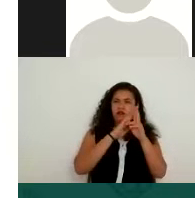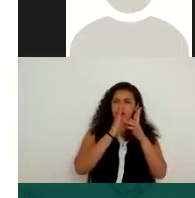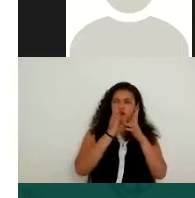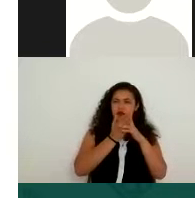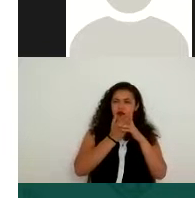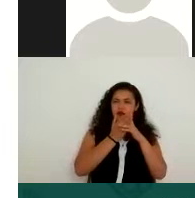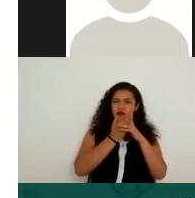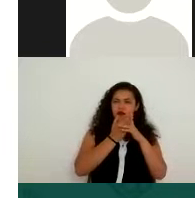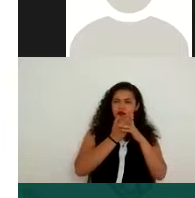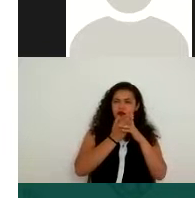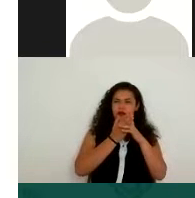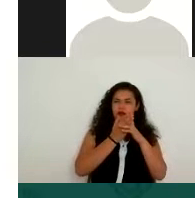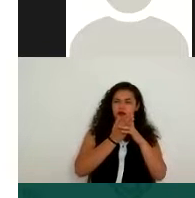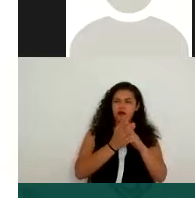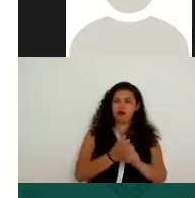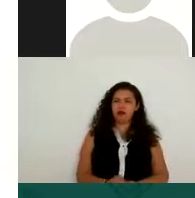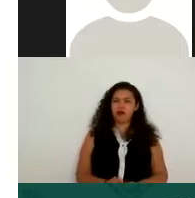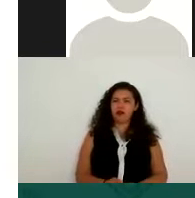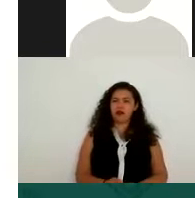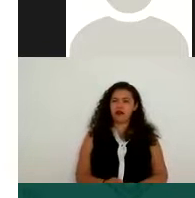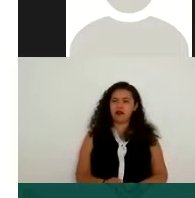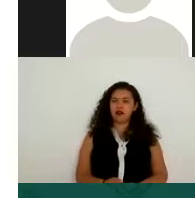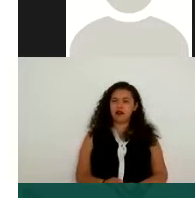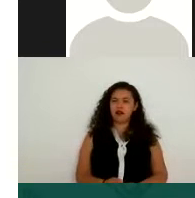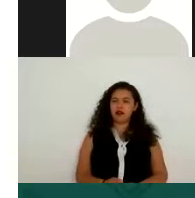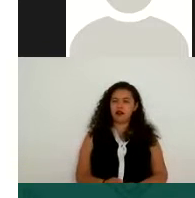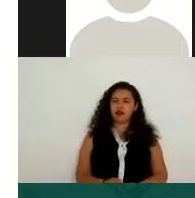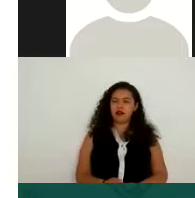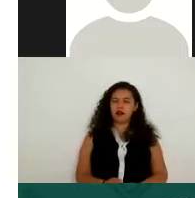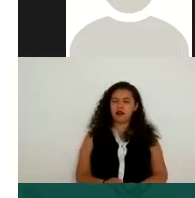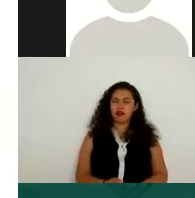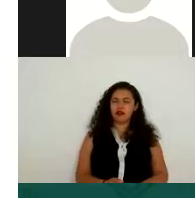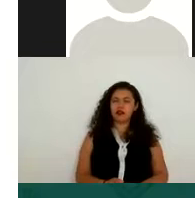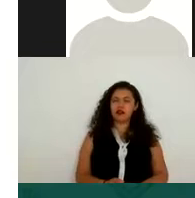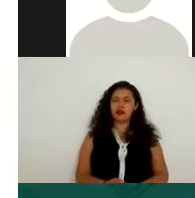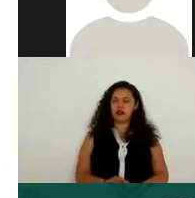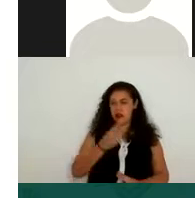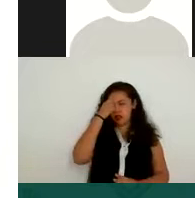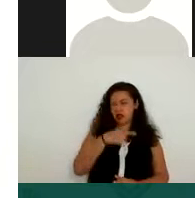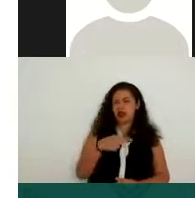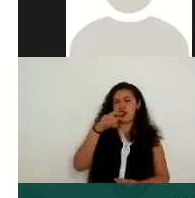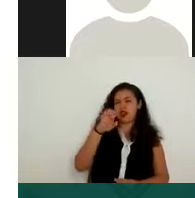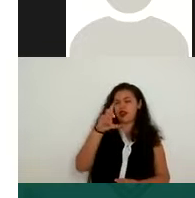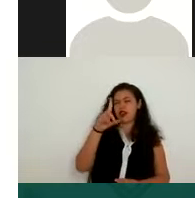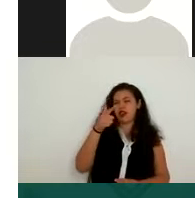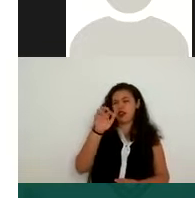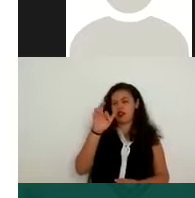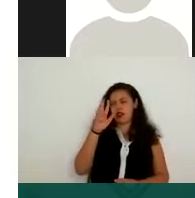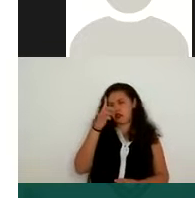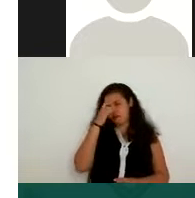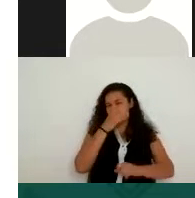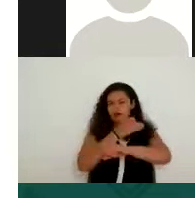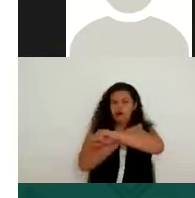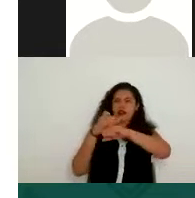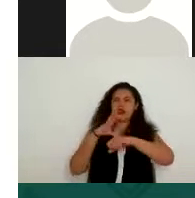Y justo retomando lo que refería Elda, ¿no? En el ejemplo que nos ponía tenemos que tener un nivel de